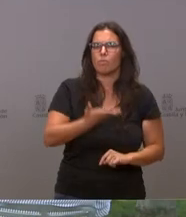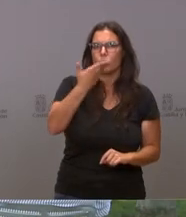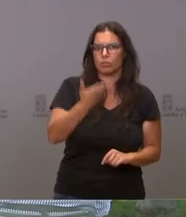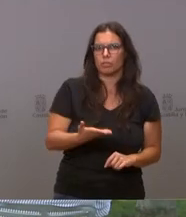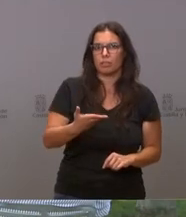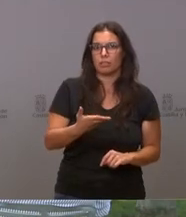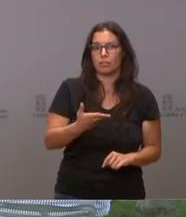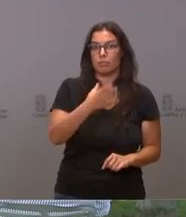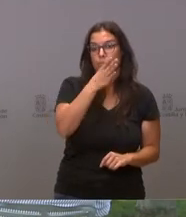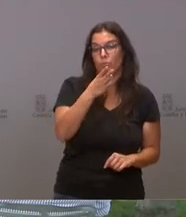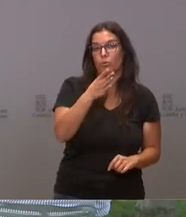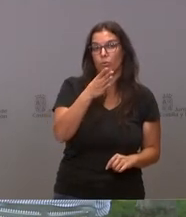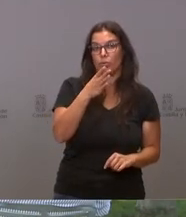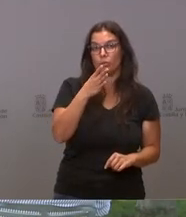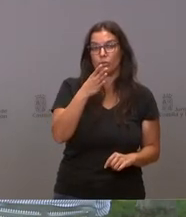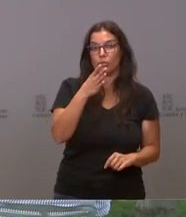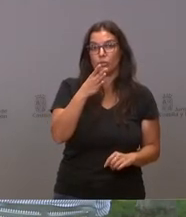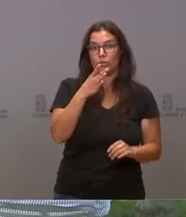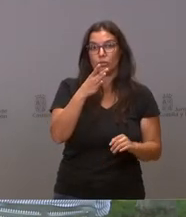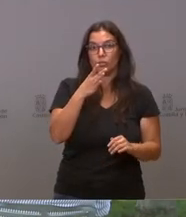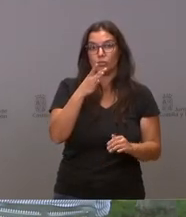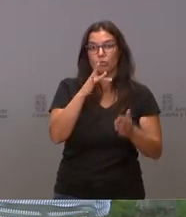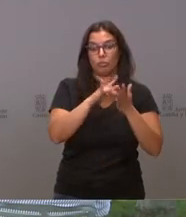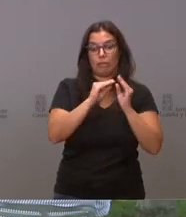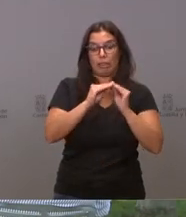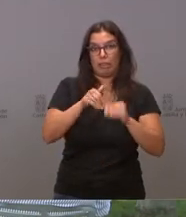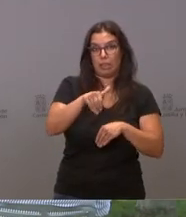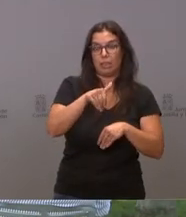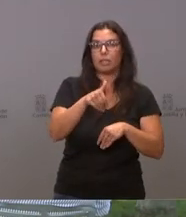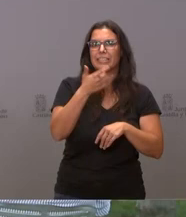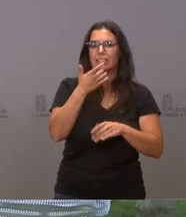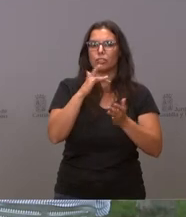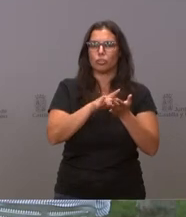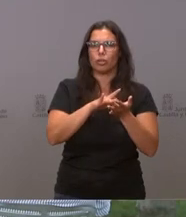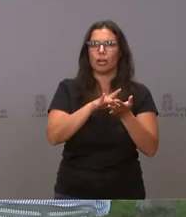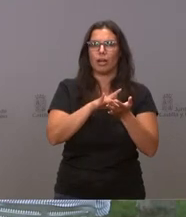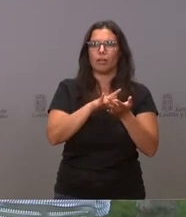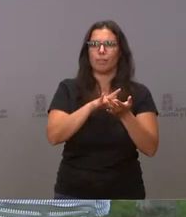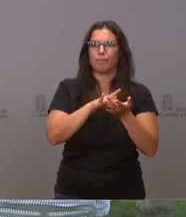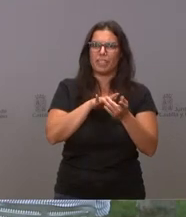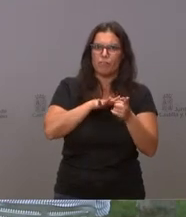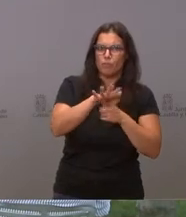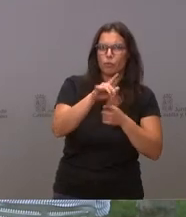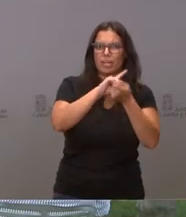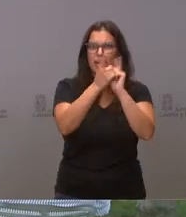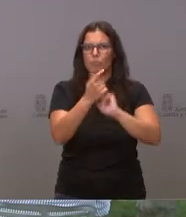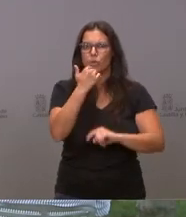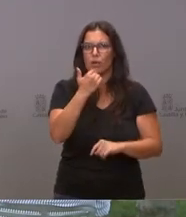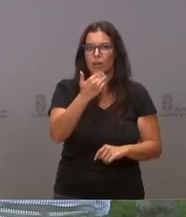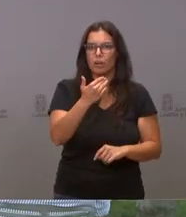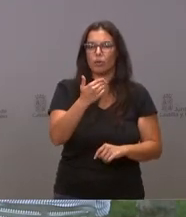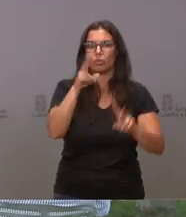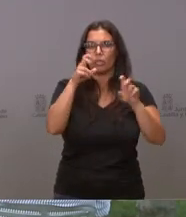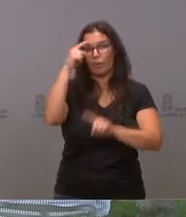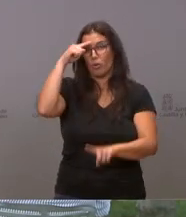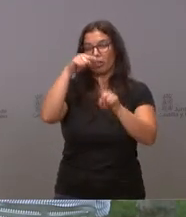dado que se acerca la fecha de la elaboración y de la presentación, si va a haber un cambio sustancial. En algún momento ha comentado que los objetivos de la